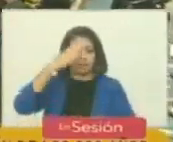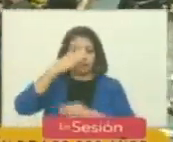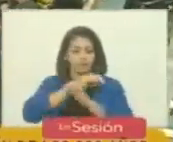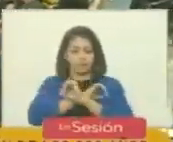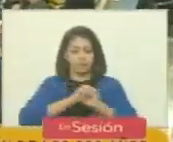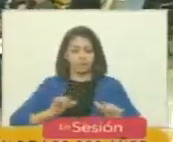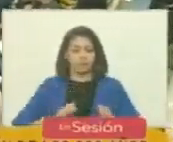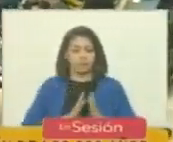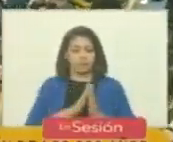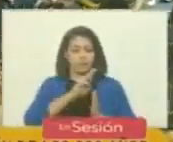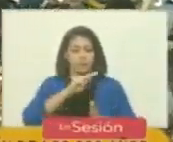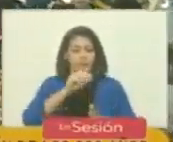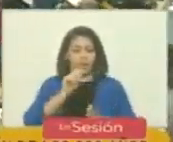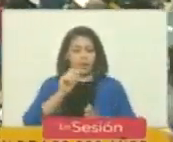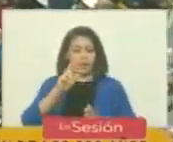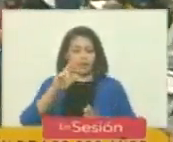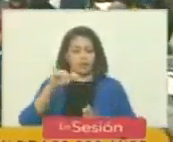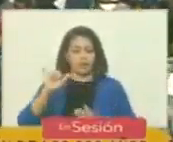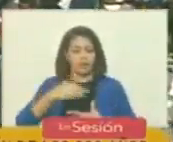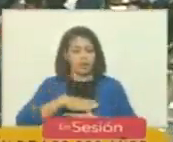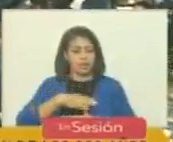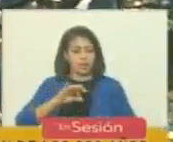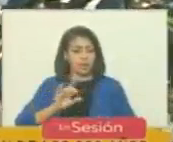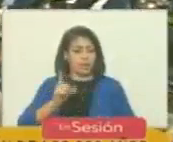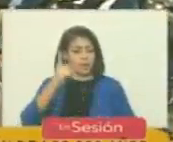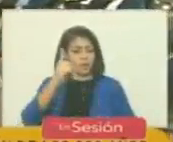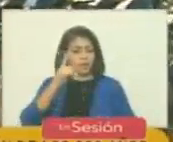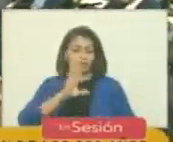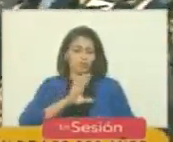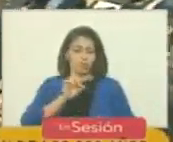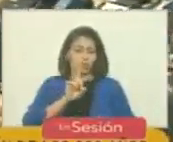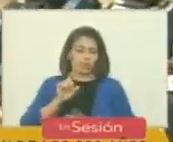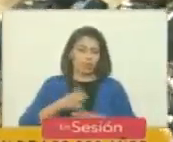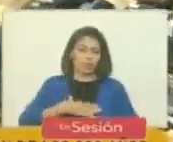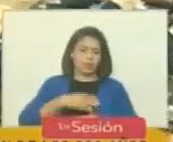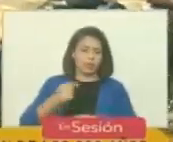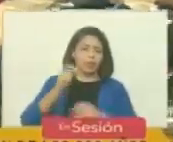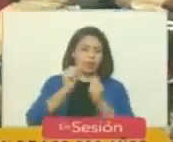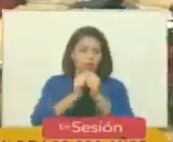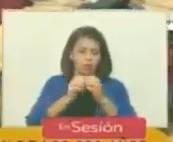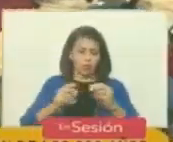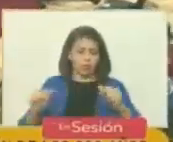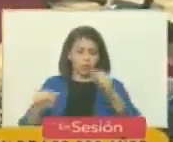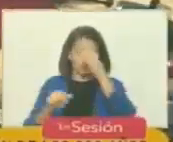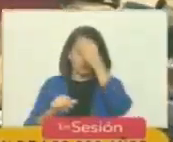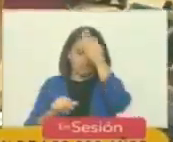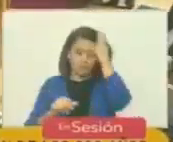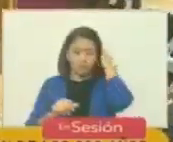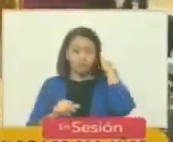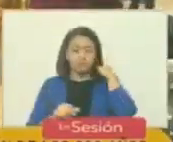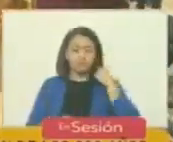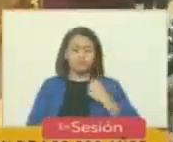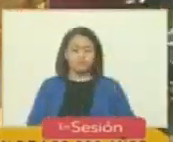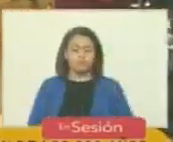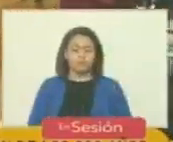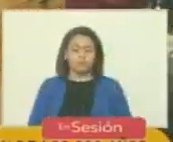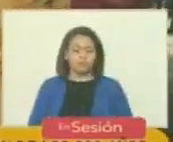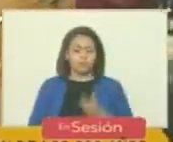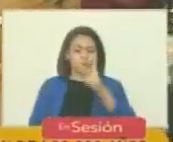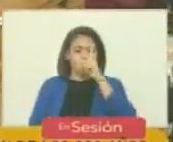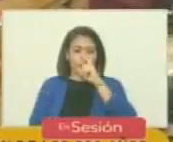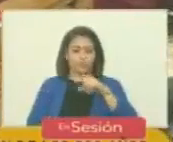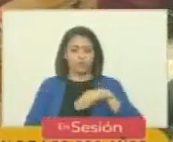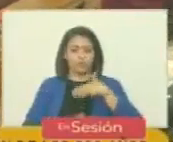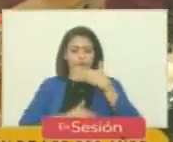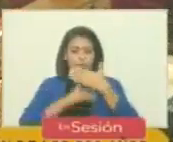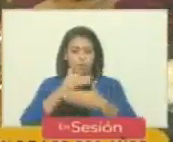poner por encima de cualquier interés personal de la búsqueda de gloria el interés del continente dos años después